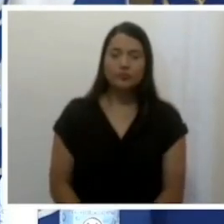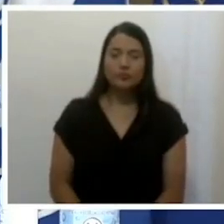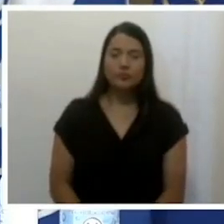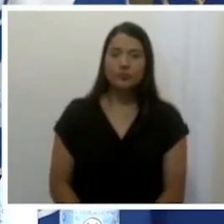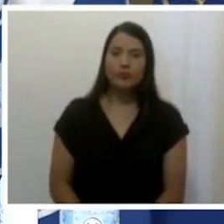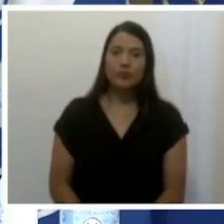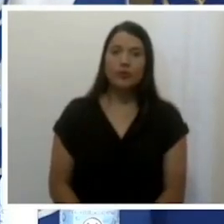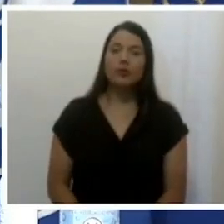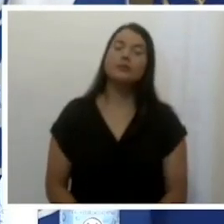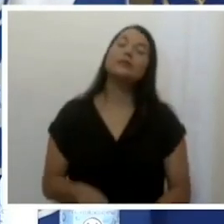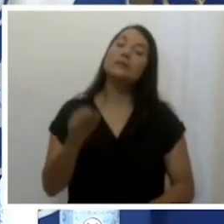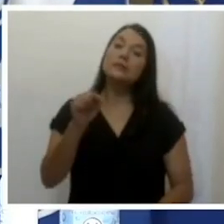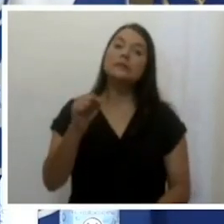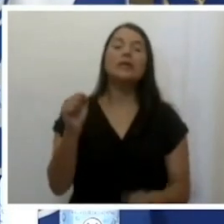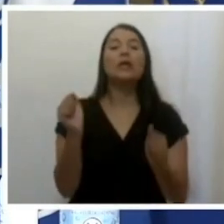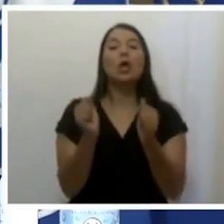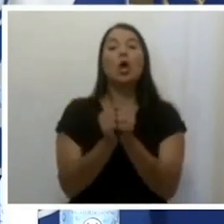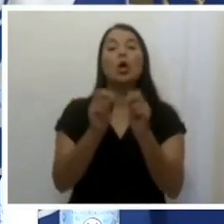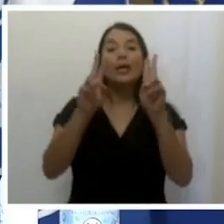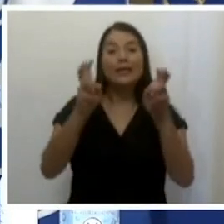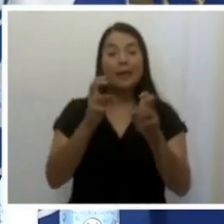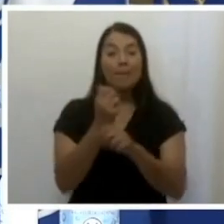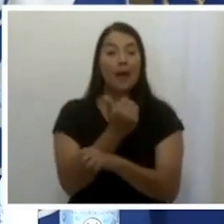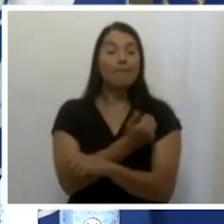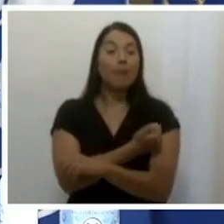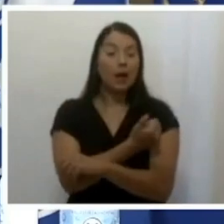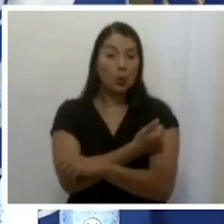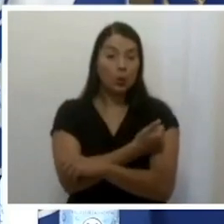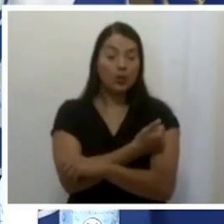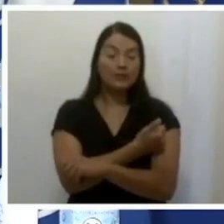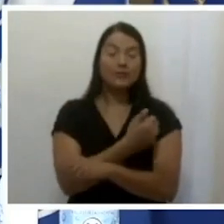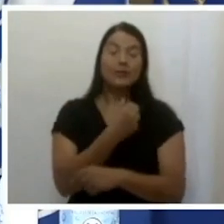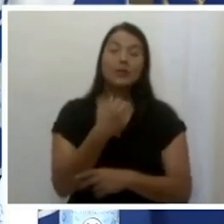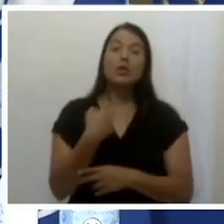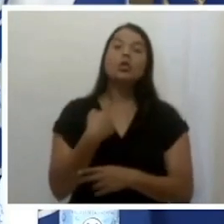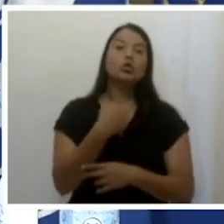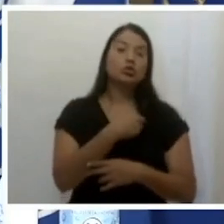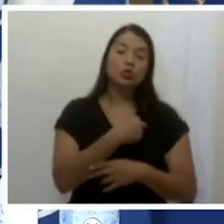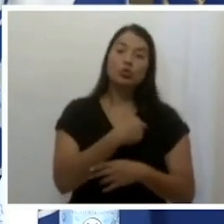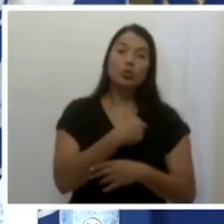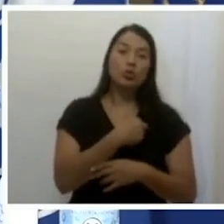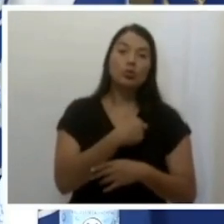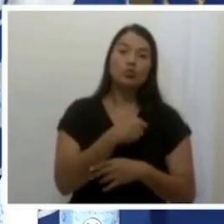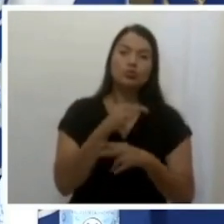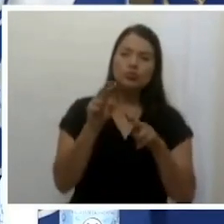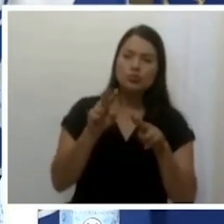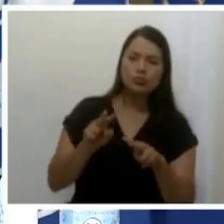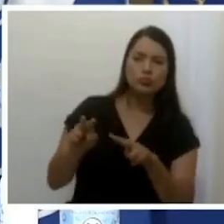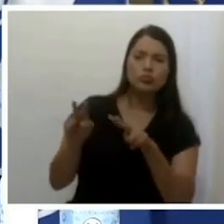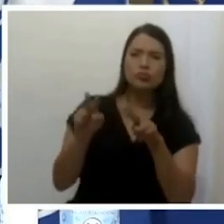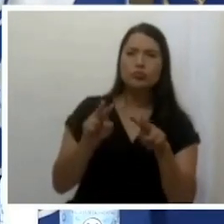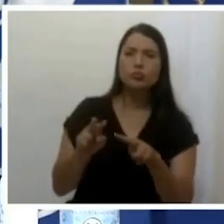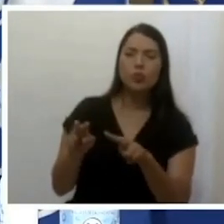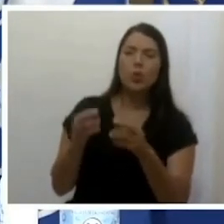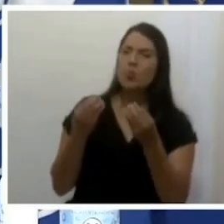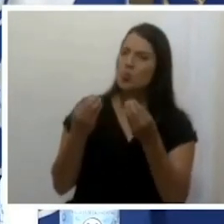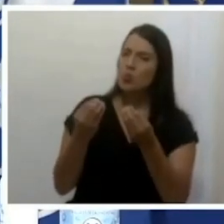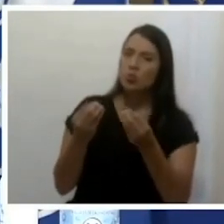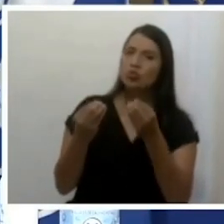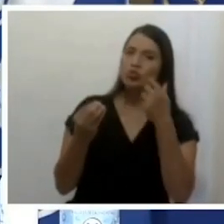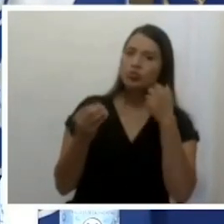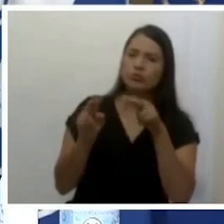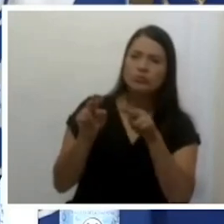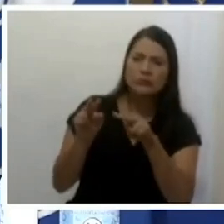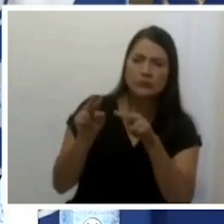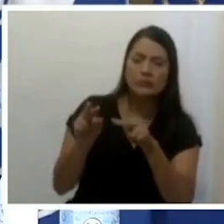Sí, con el tema de las vacunas, le damos mucho seguimiento al avance del desarrollo de